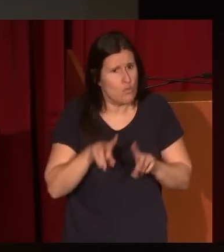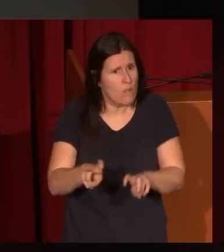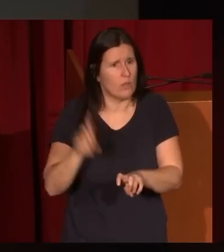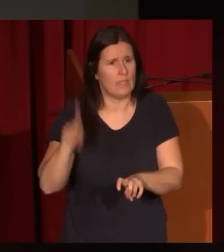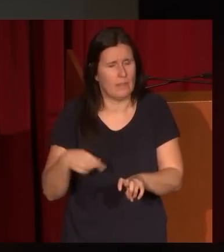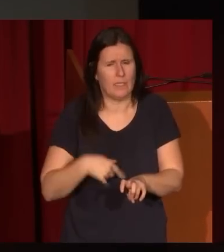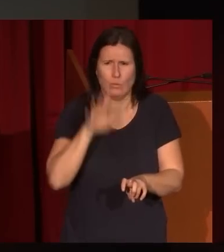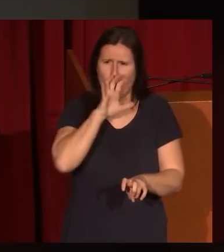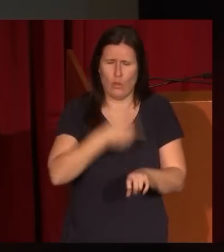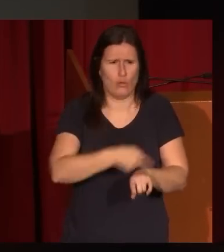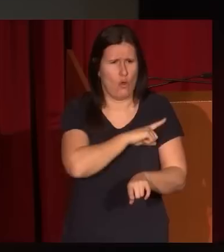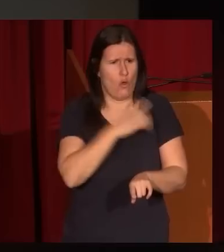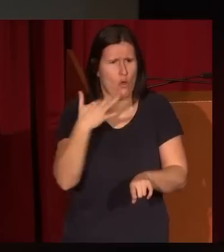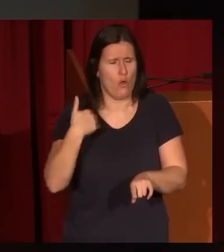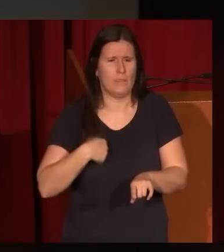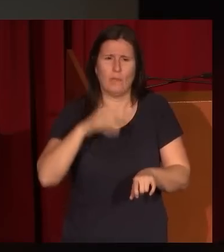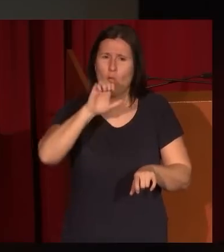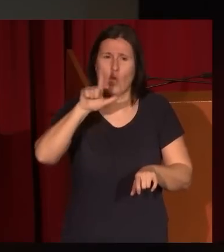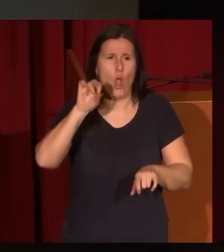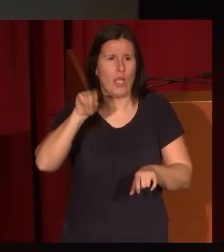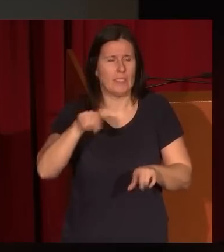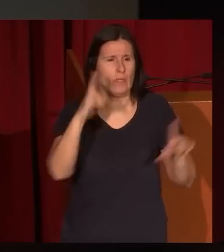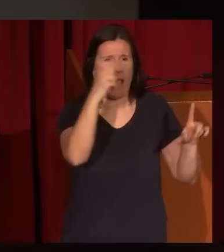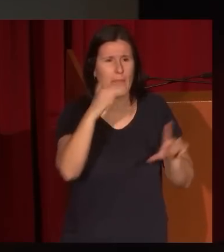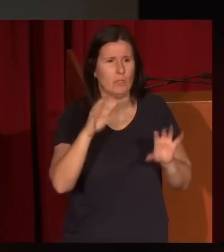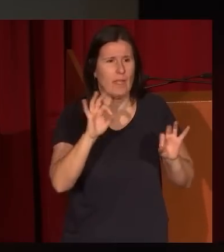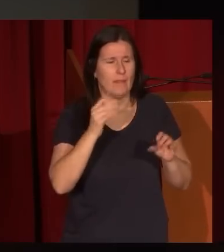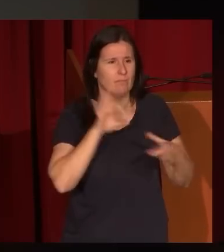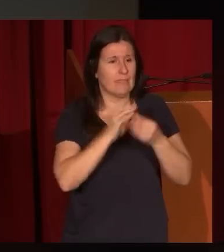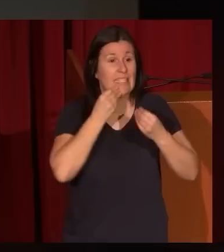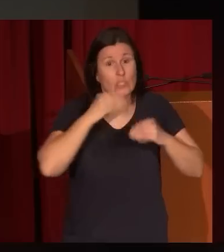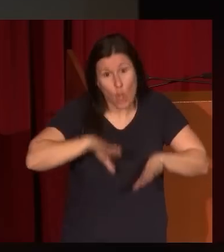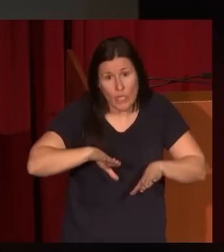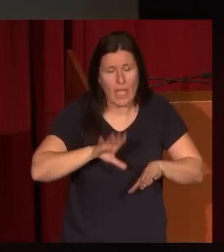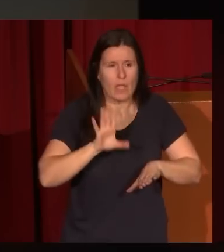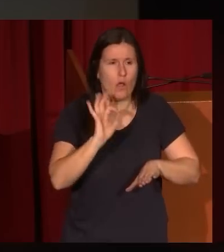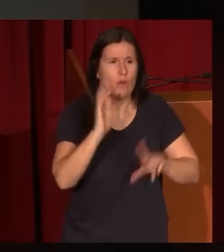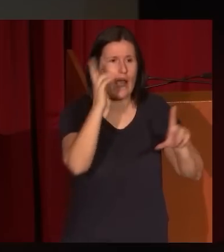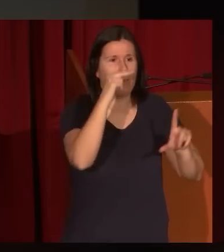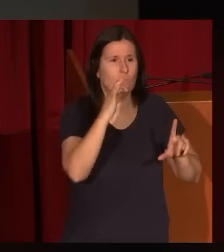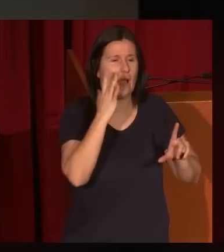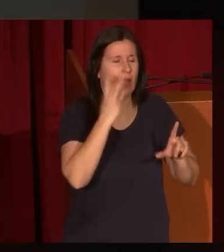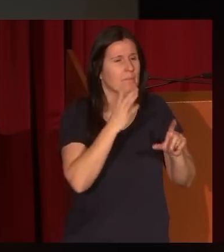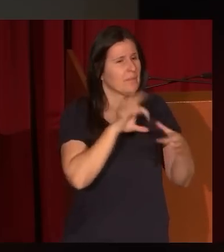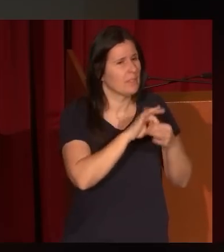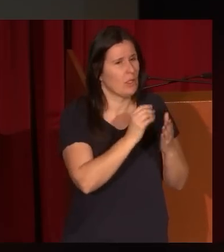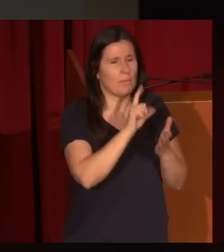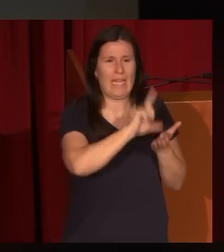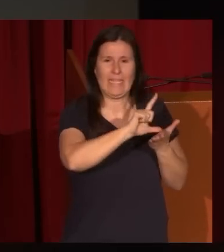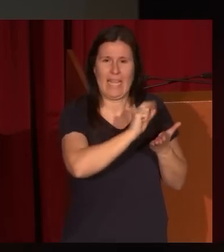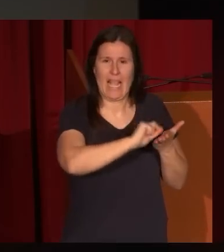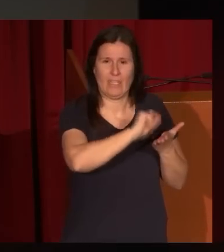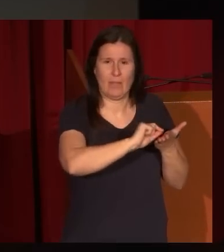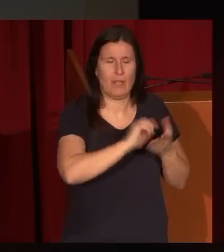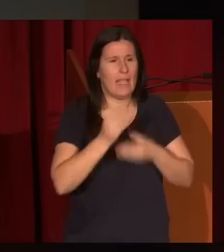extraordinariamente curioso, de Lucas, de una pintura de historia, de alguna manera, o de una pintura literaria, si lo quieren, pero